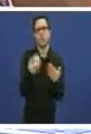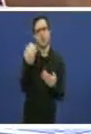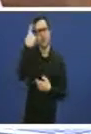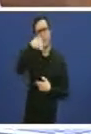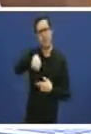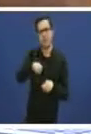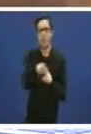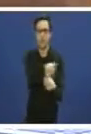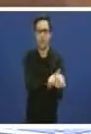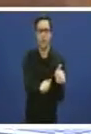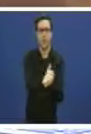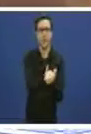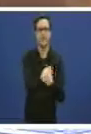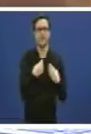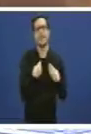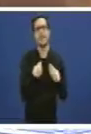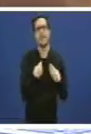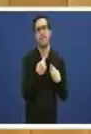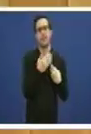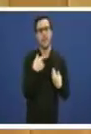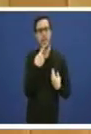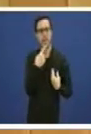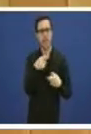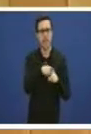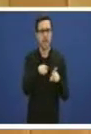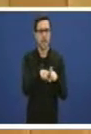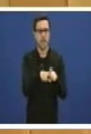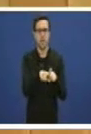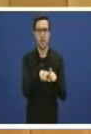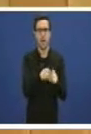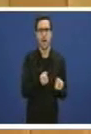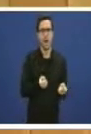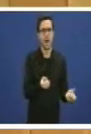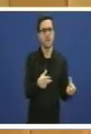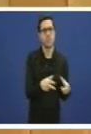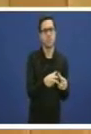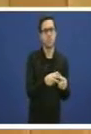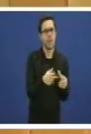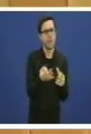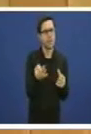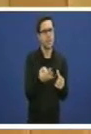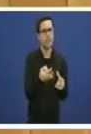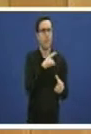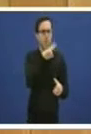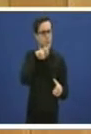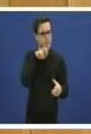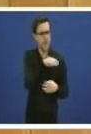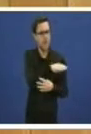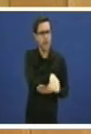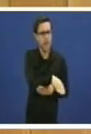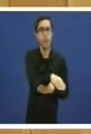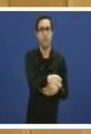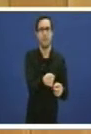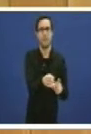priorizar a sanidade implica perpetuar a idea de que o gasto social hai que preservalo Pero tamén